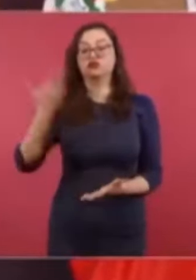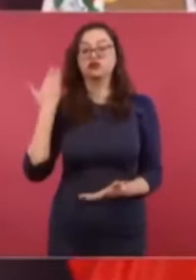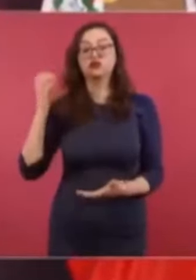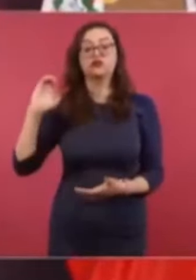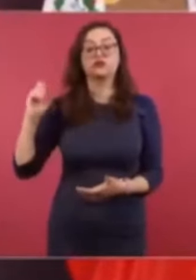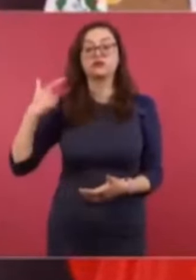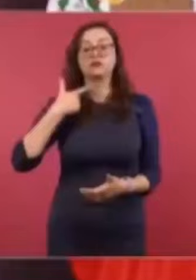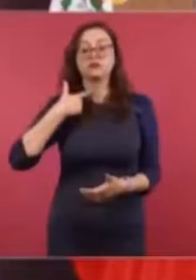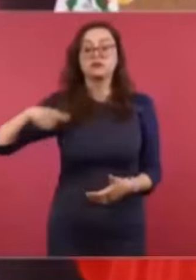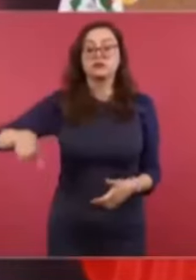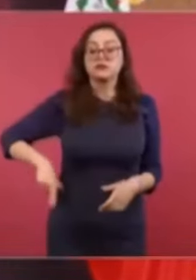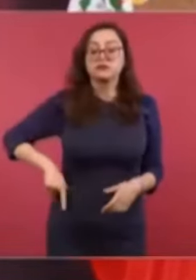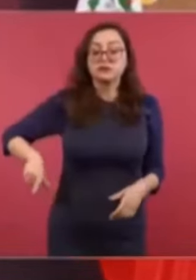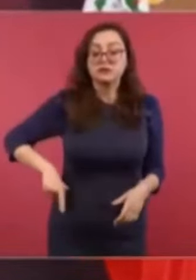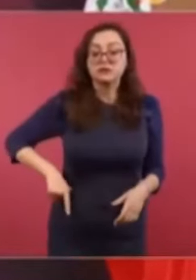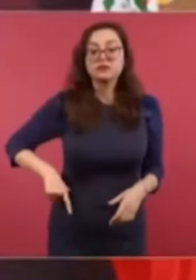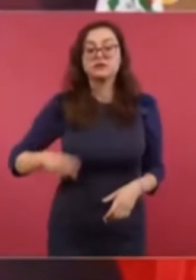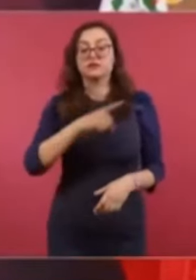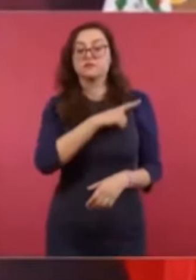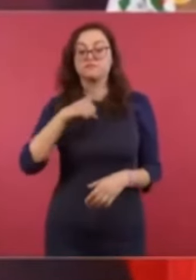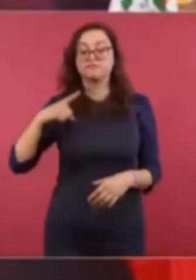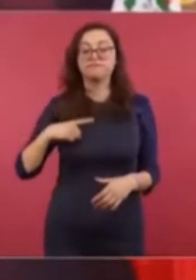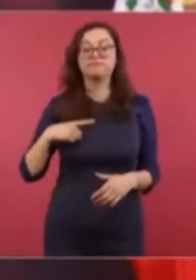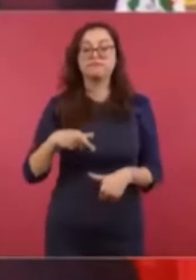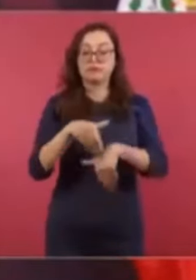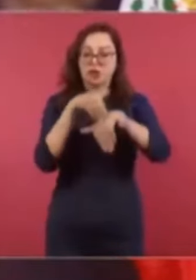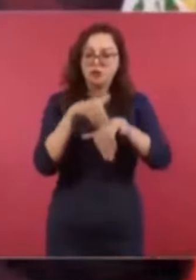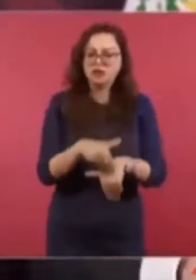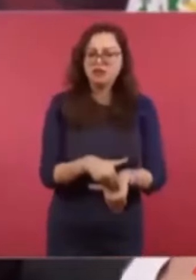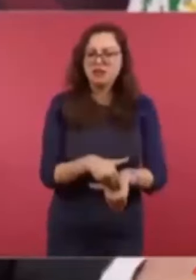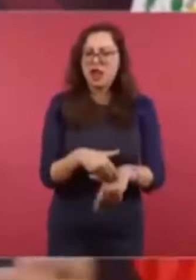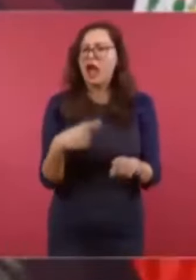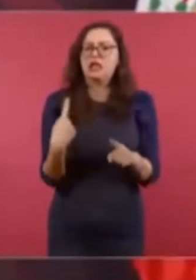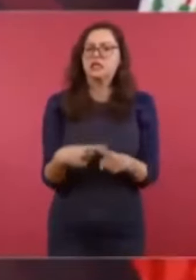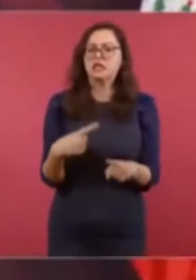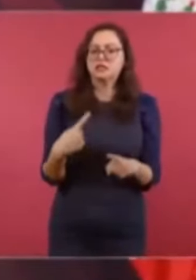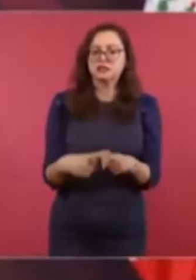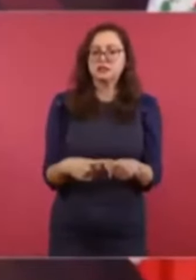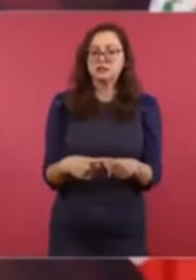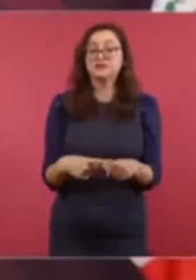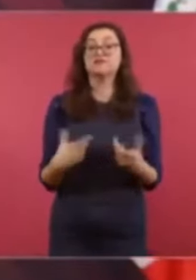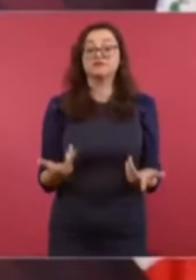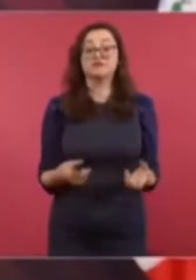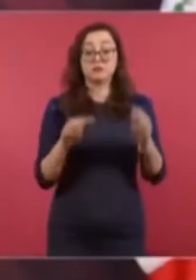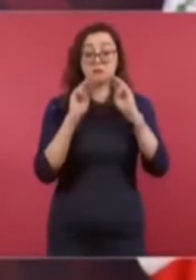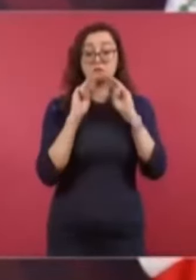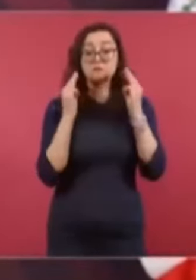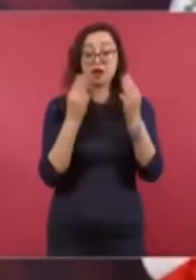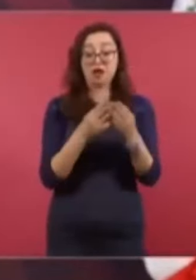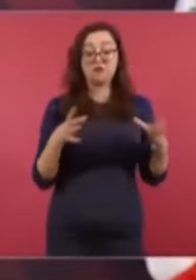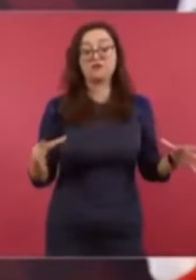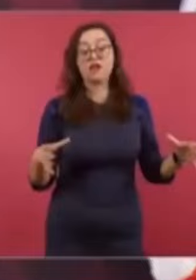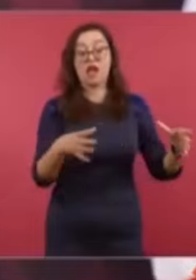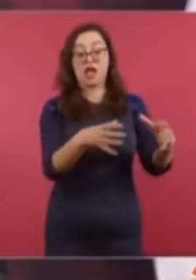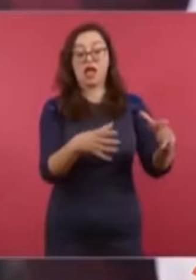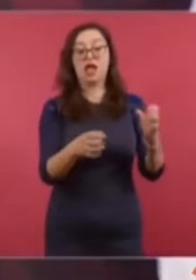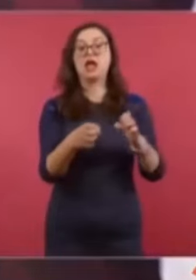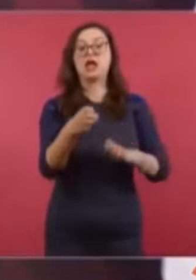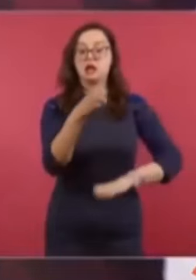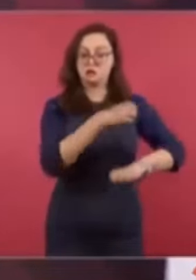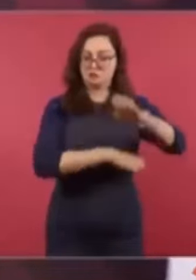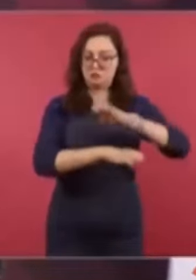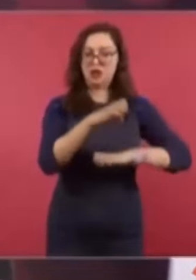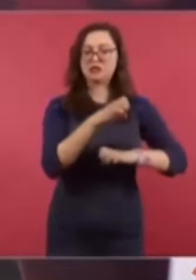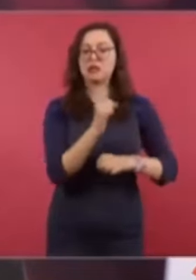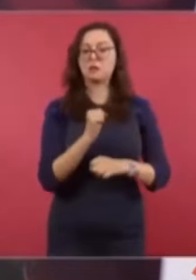mafia, de traficantes de influencia, y